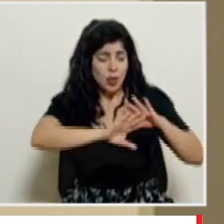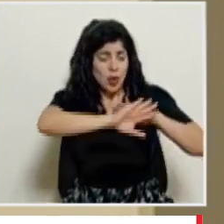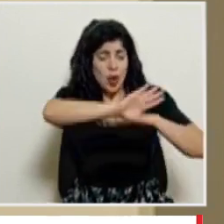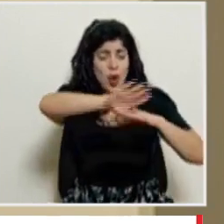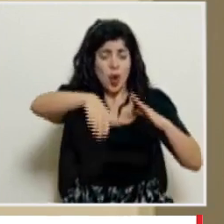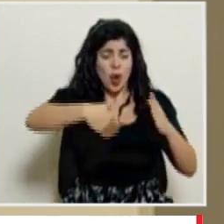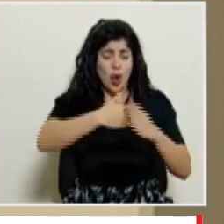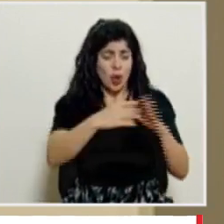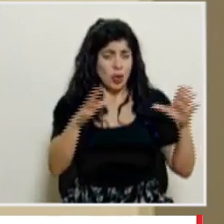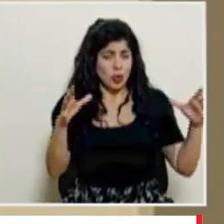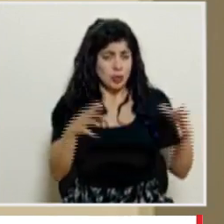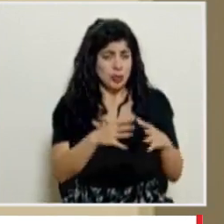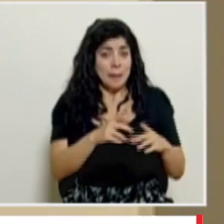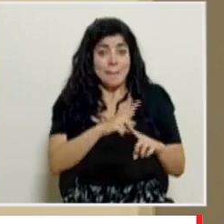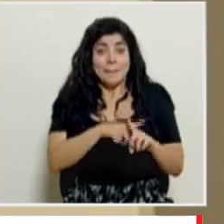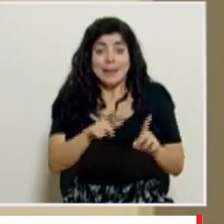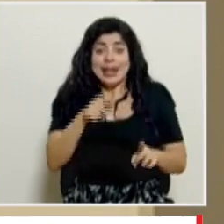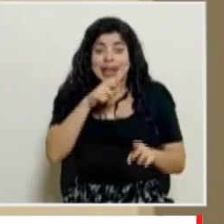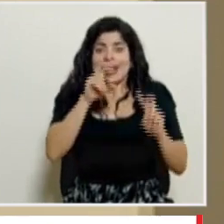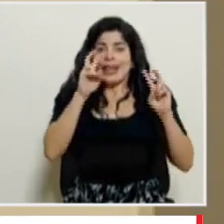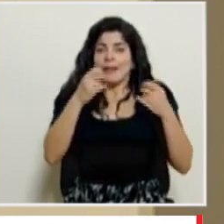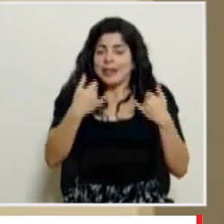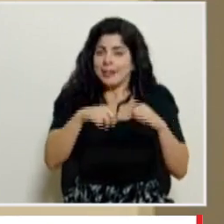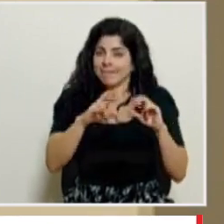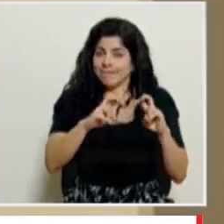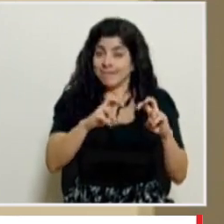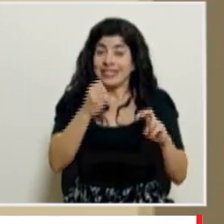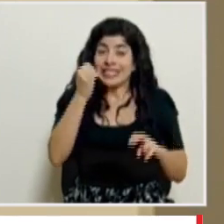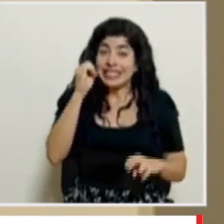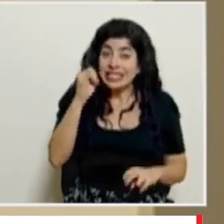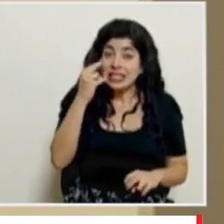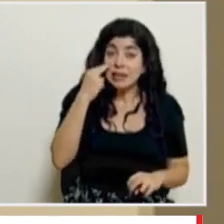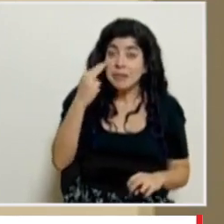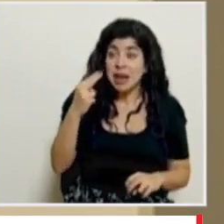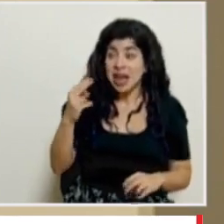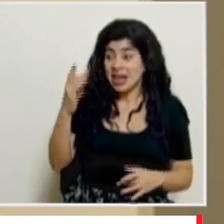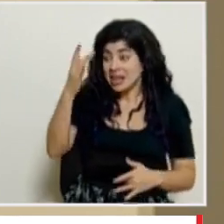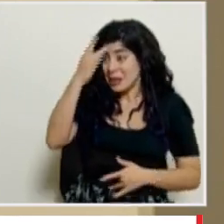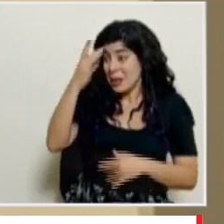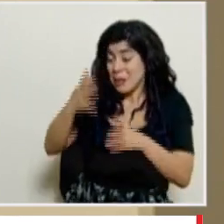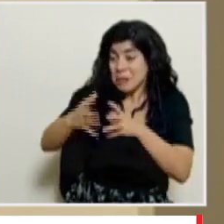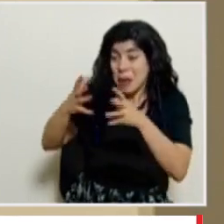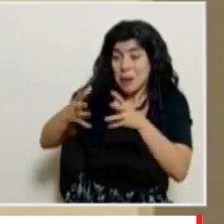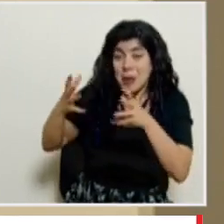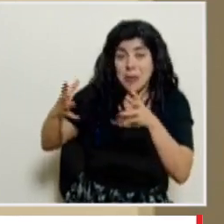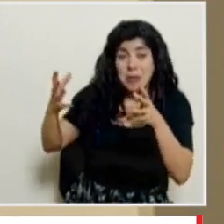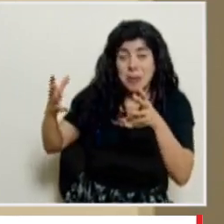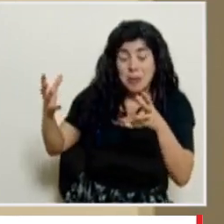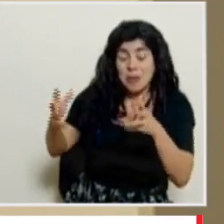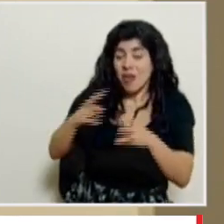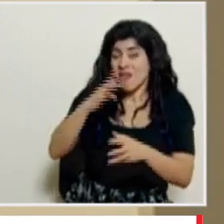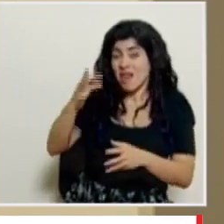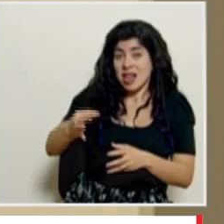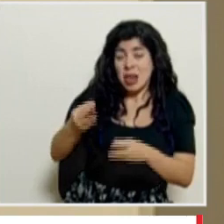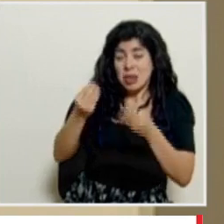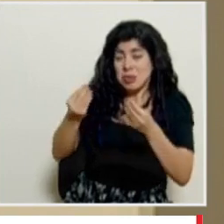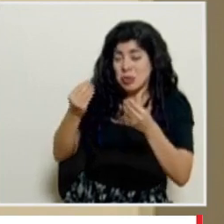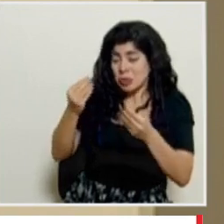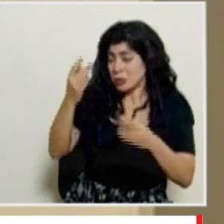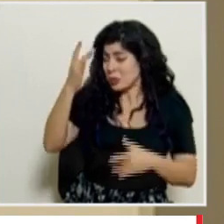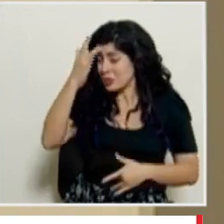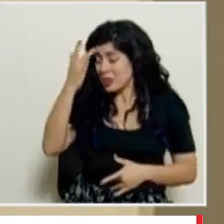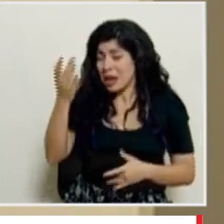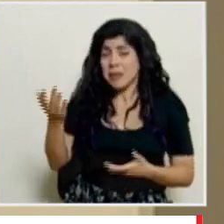el entorno pero es un tema que se sigue analizando claro que si vemos que la tasa de contagio está muy muy aumentada verdad en muchos casos